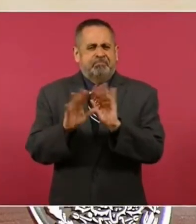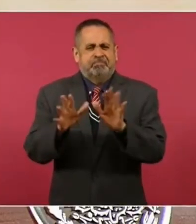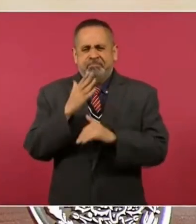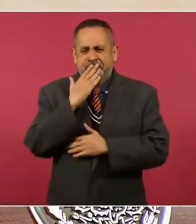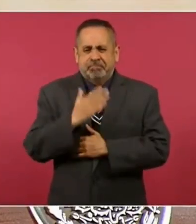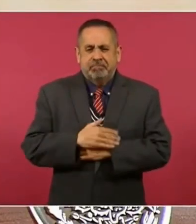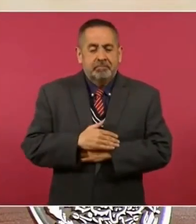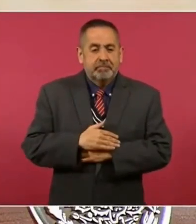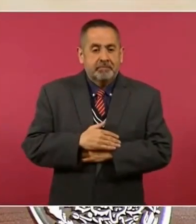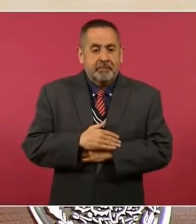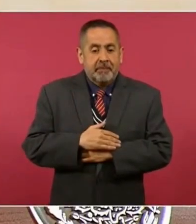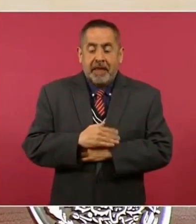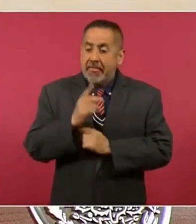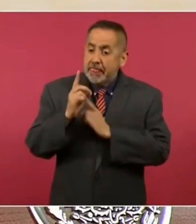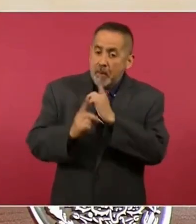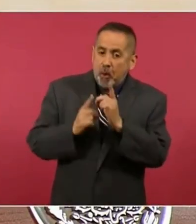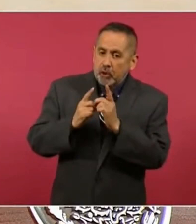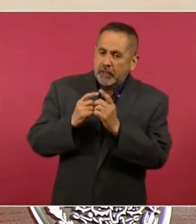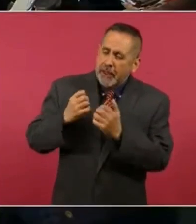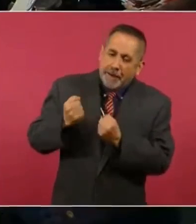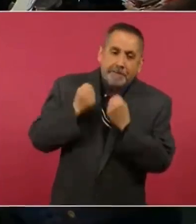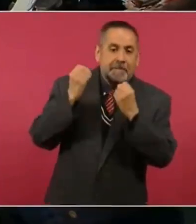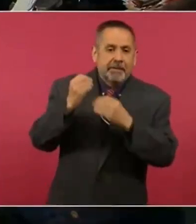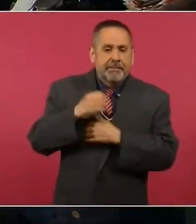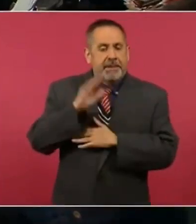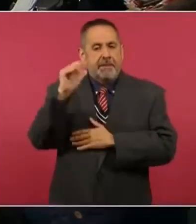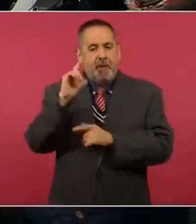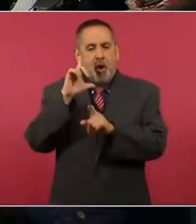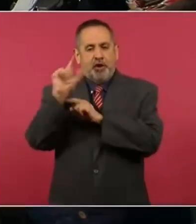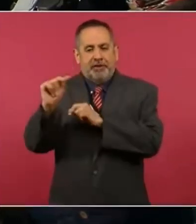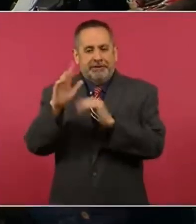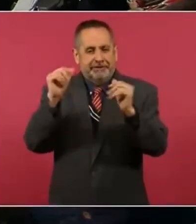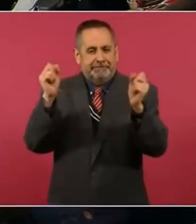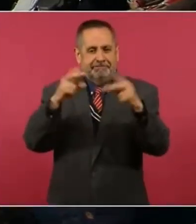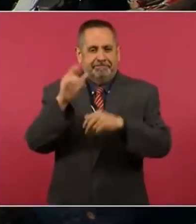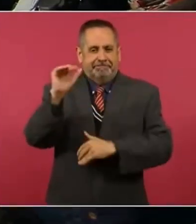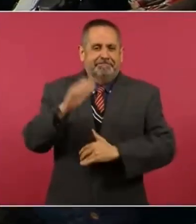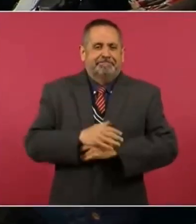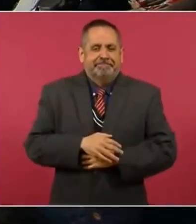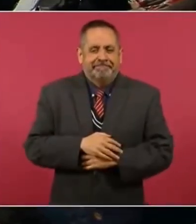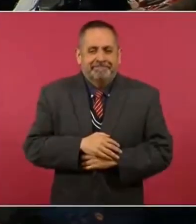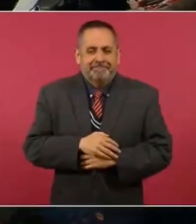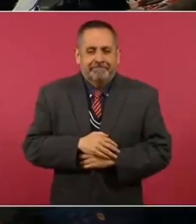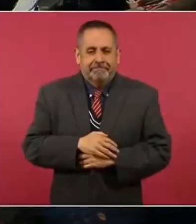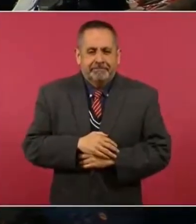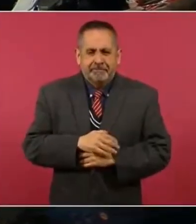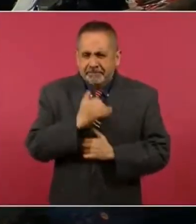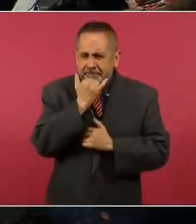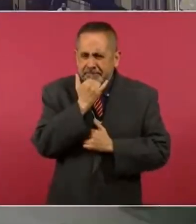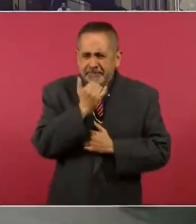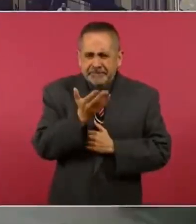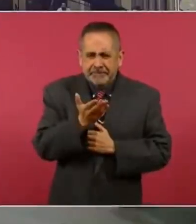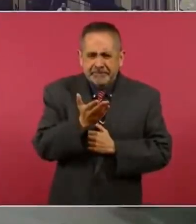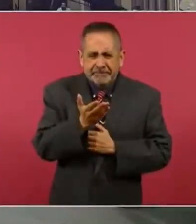Y que viva el deporte. Y ahora sí me voy porque si no nos dejan. ¿Ah? Bueno, aquí fue el de la tarde.